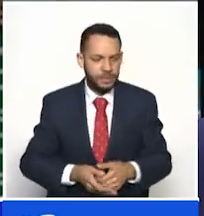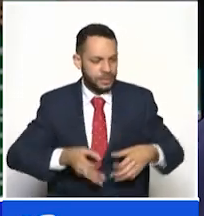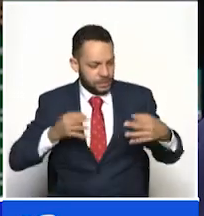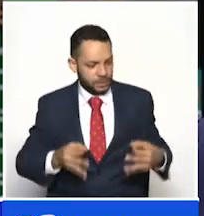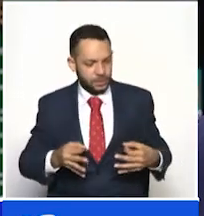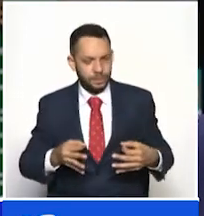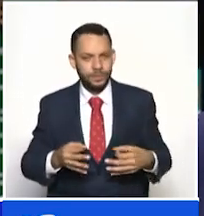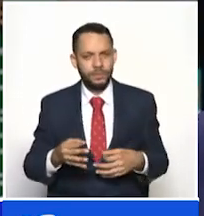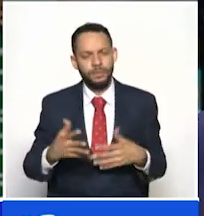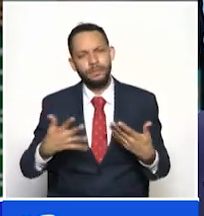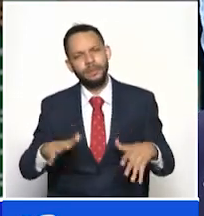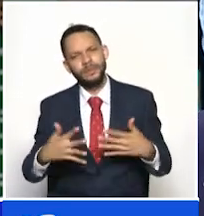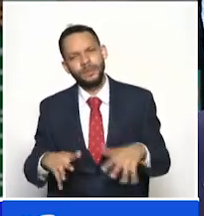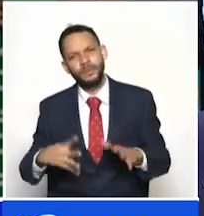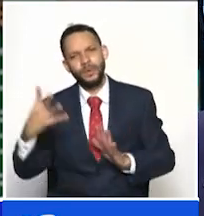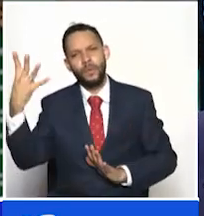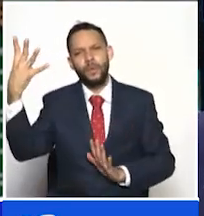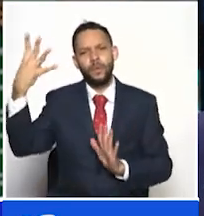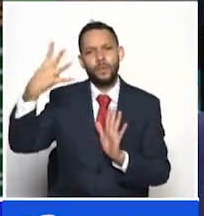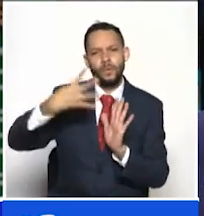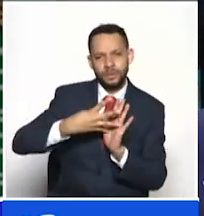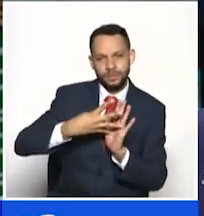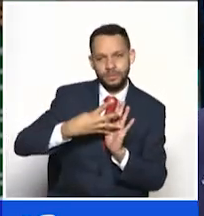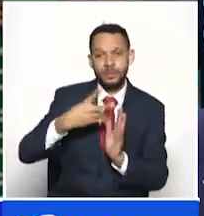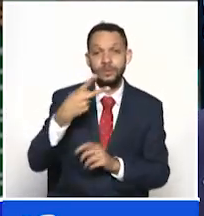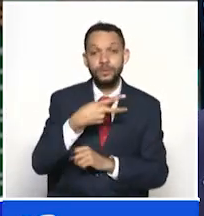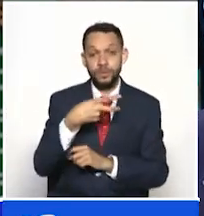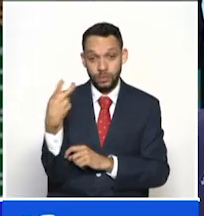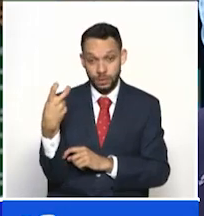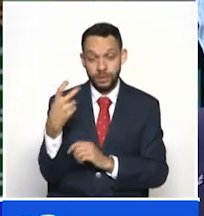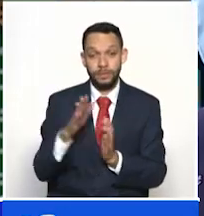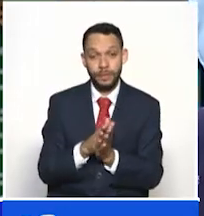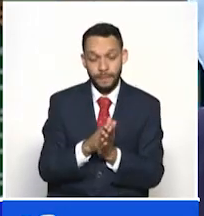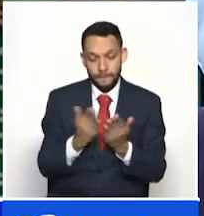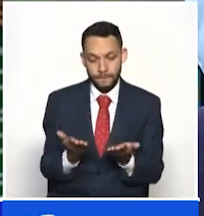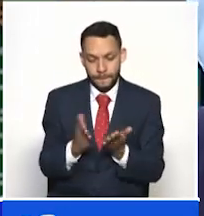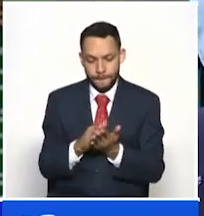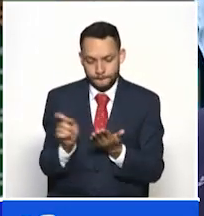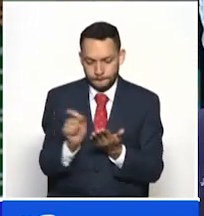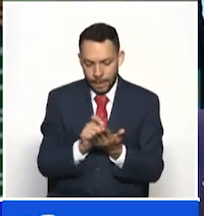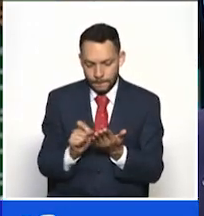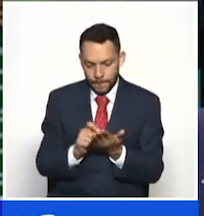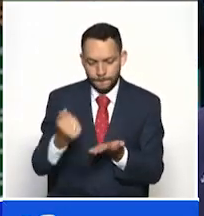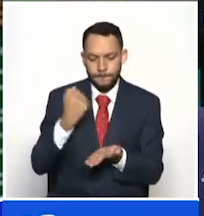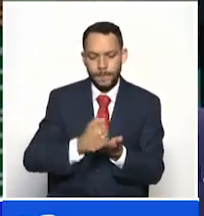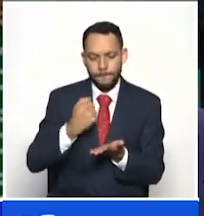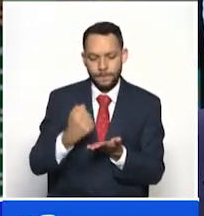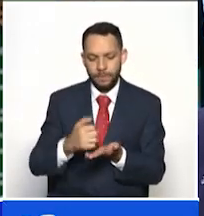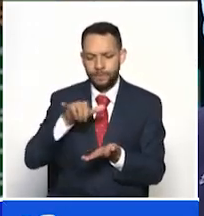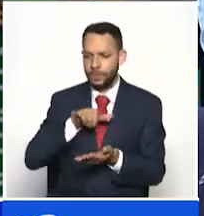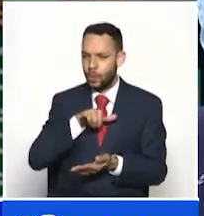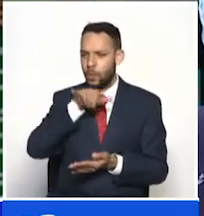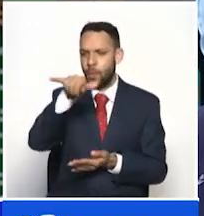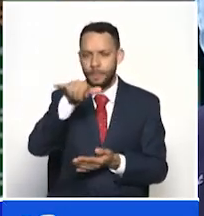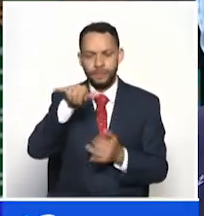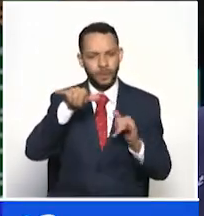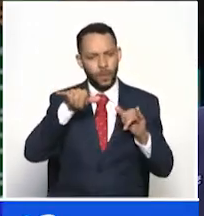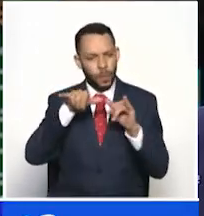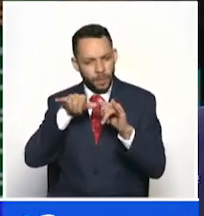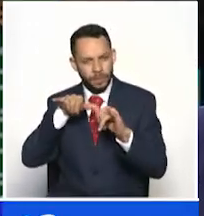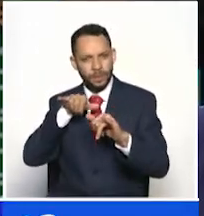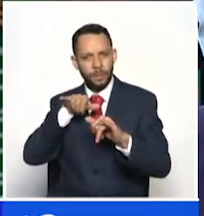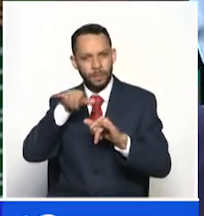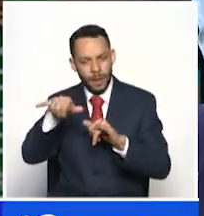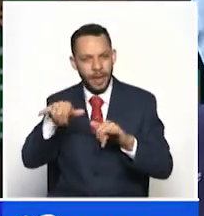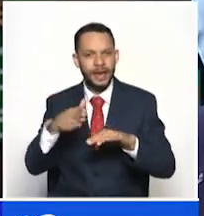despidimos más de 4.200 pasaportes, hemos aumentado porque acuerden que estuvimos el año pasado bajo